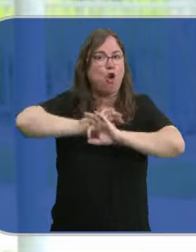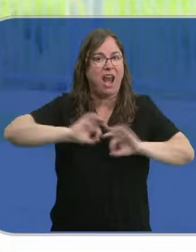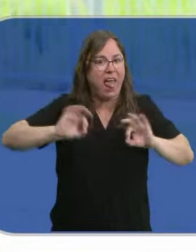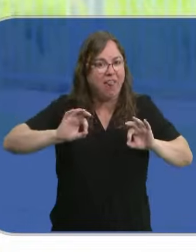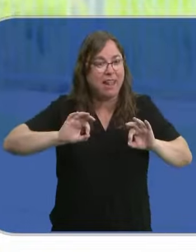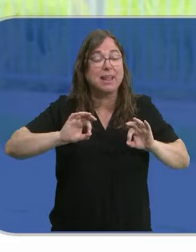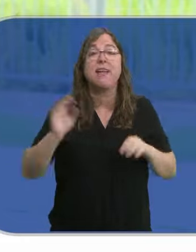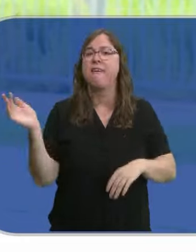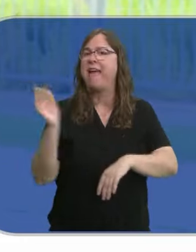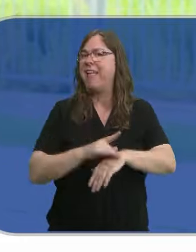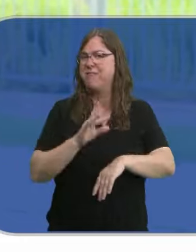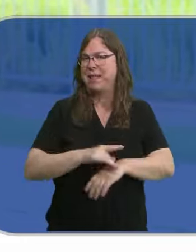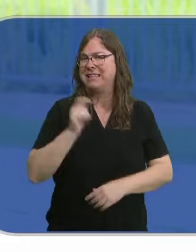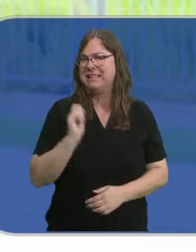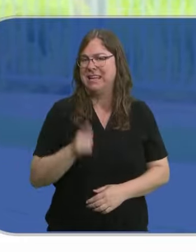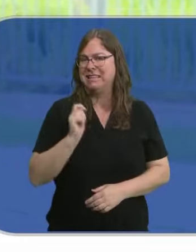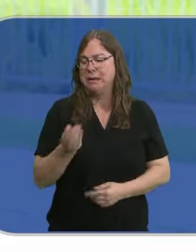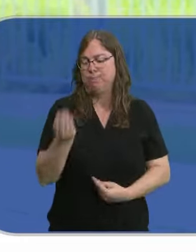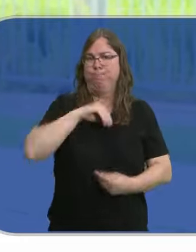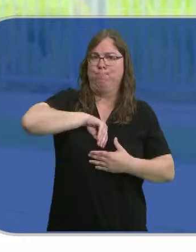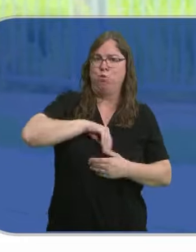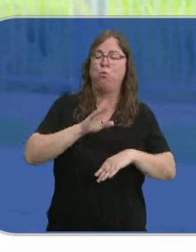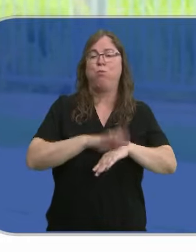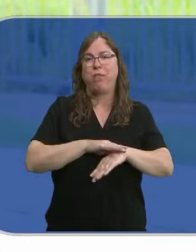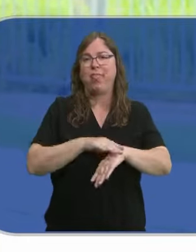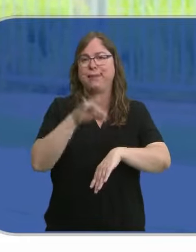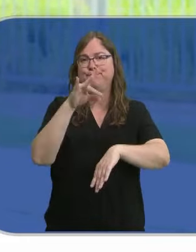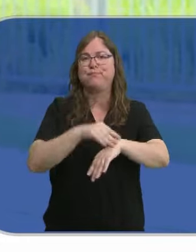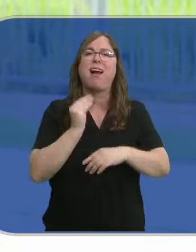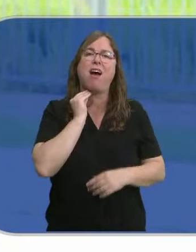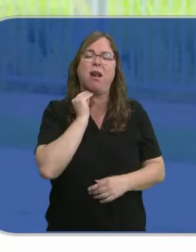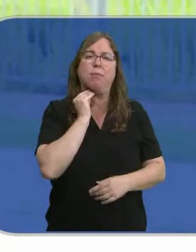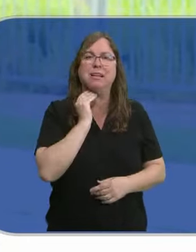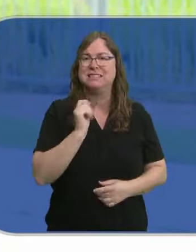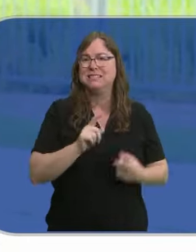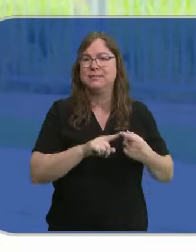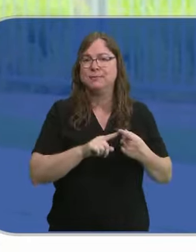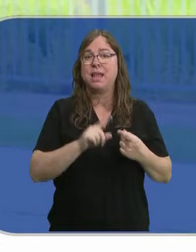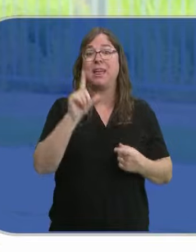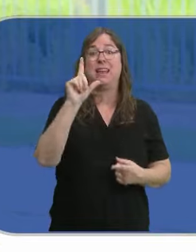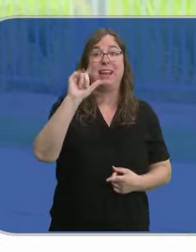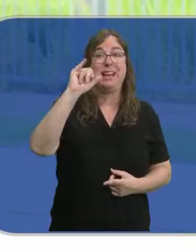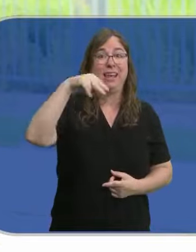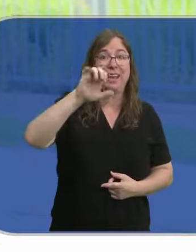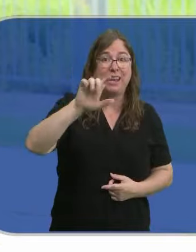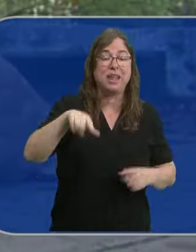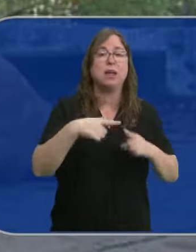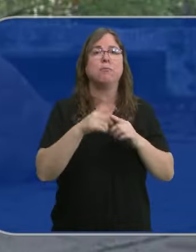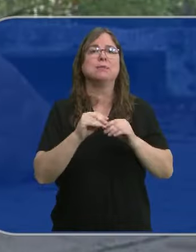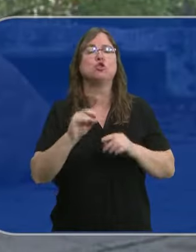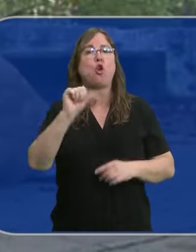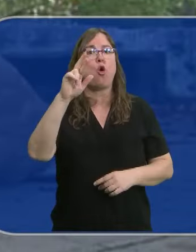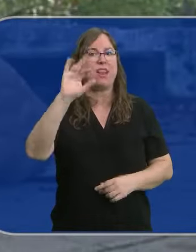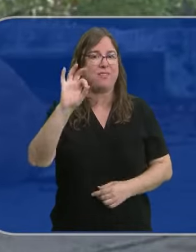garrapata. Las enfermedades más clásicas que pueden transmitir son la enfermedad del IME y el botón de oriente.